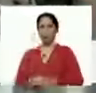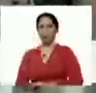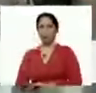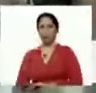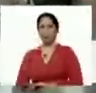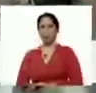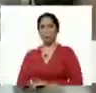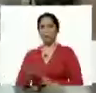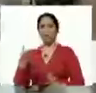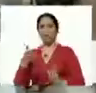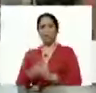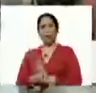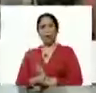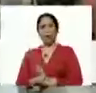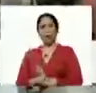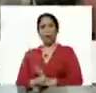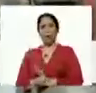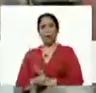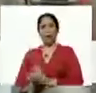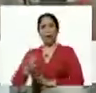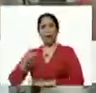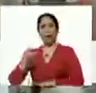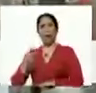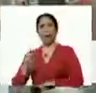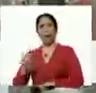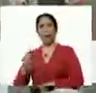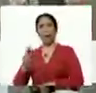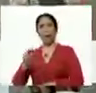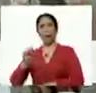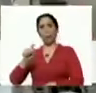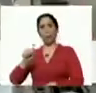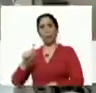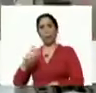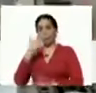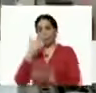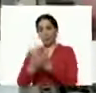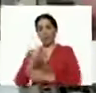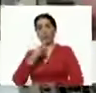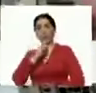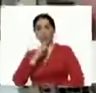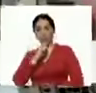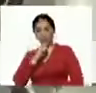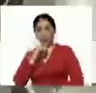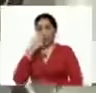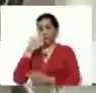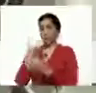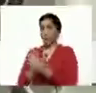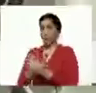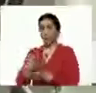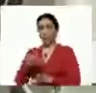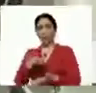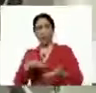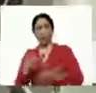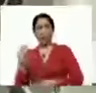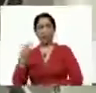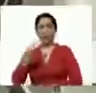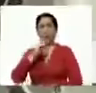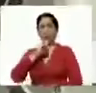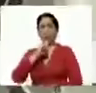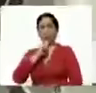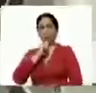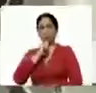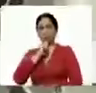refiriéndose a Augusto Mijares, frente a las adversidades, frente a la situación más complicada,